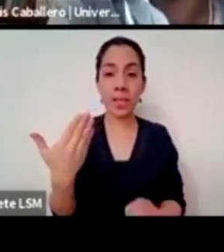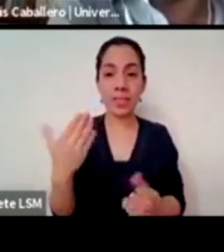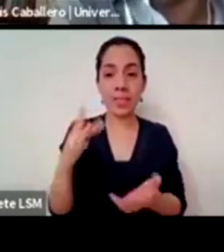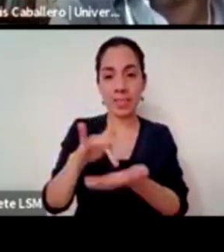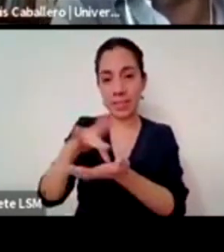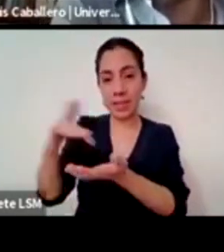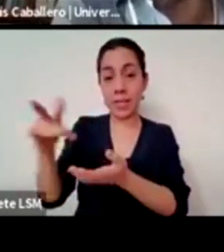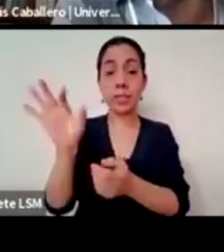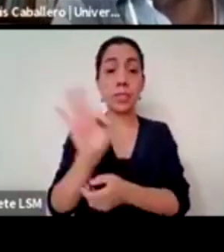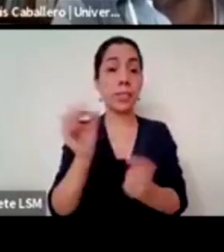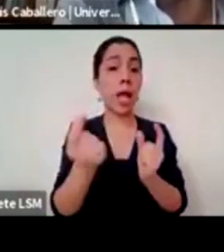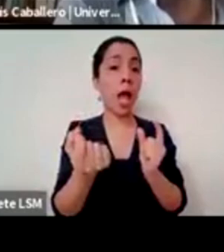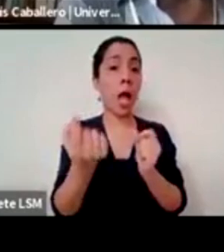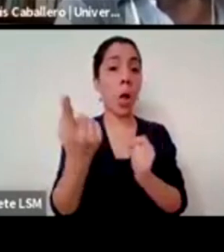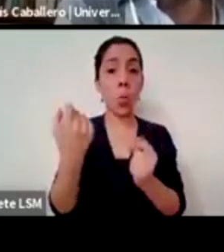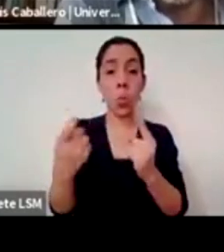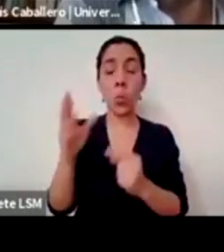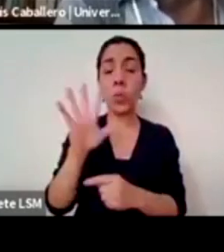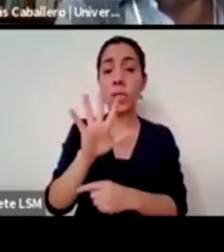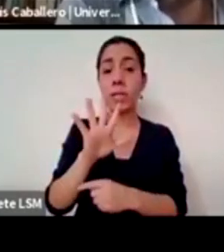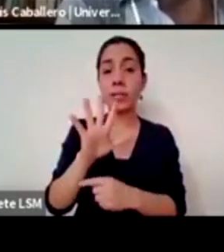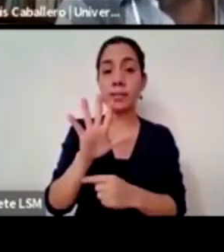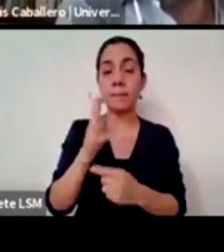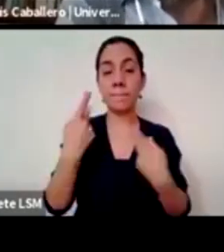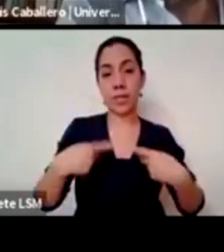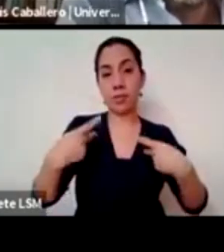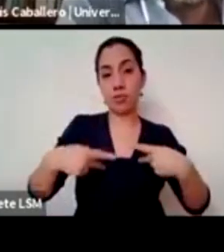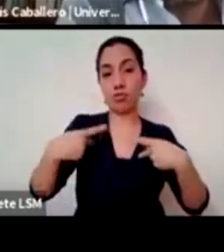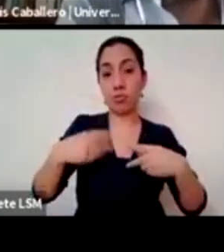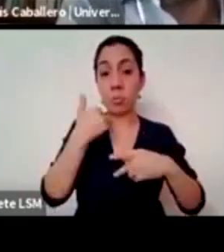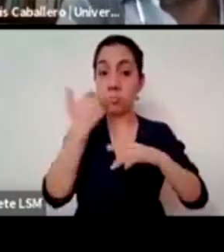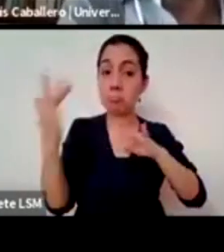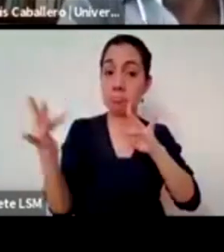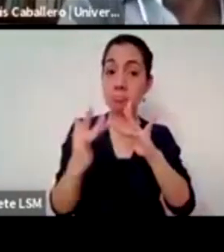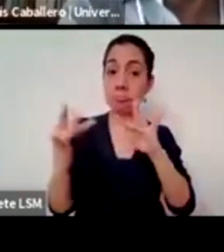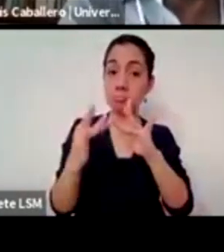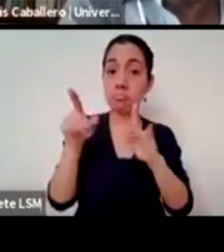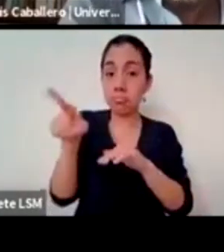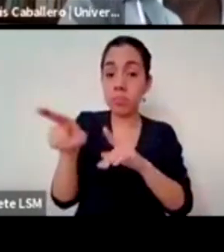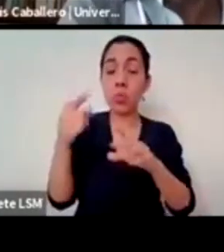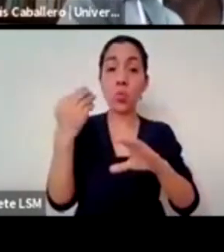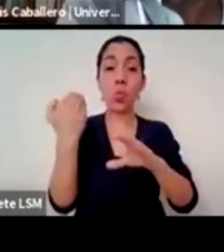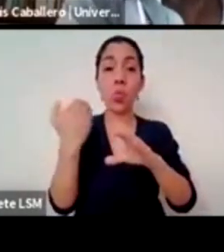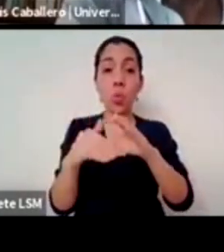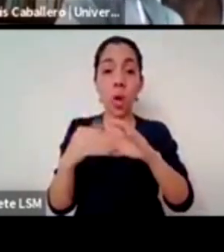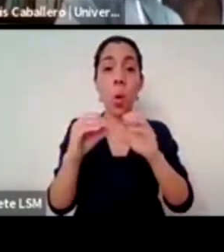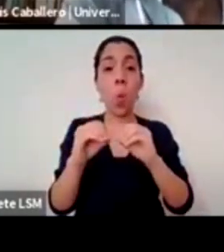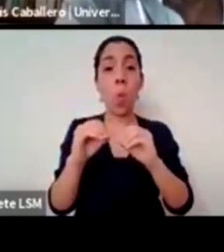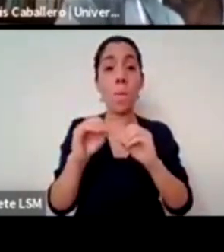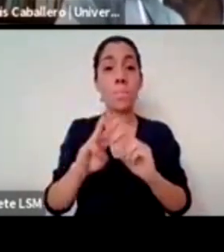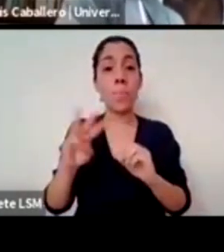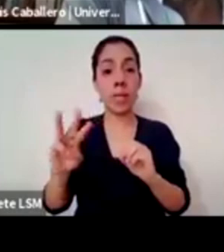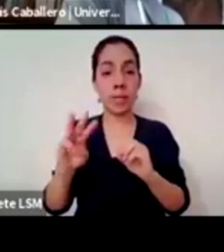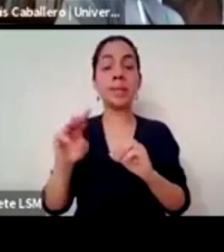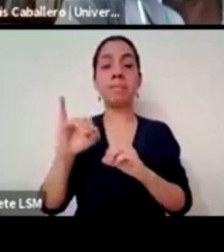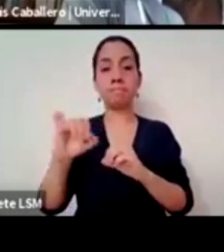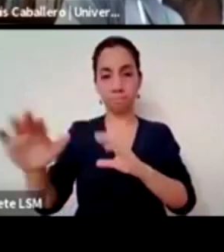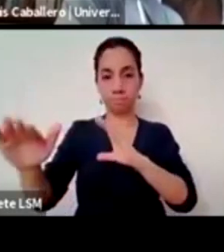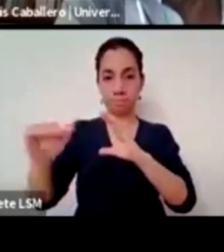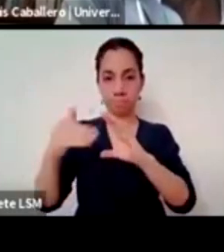comunicarse contigo donde te podemos encontrar algún correo electrónico alguna página sí correo electrónico